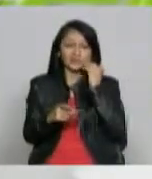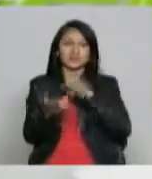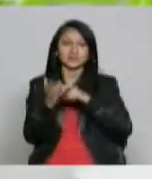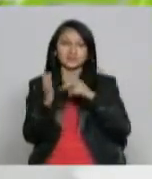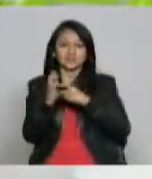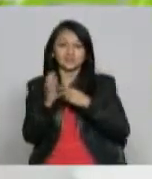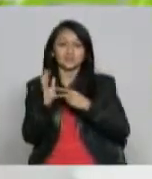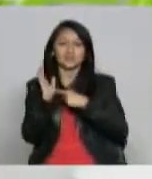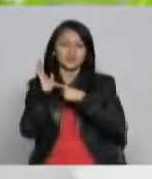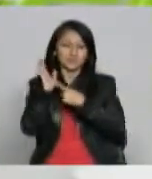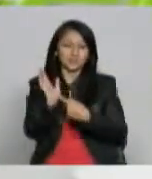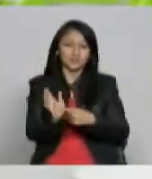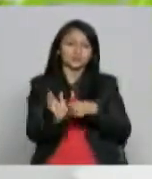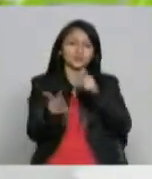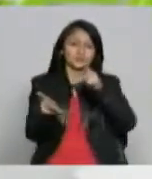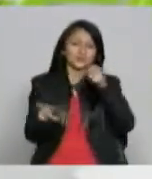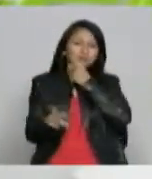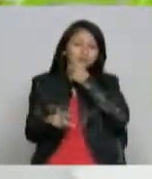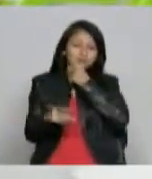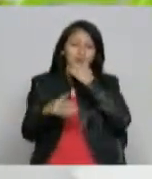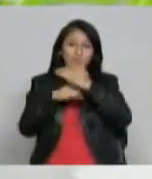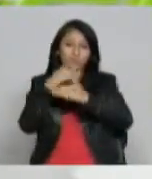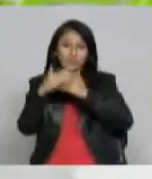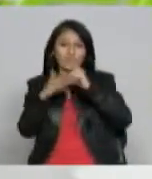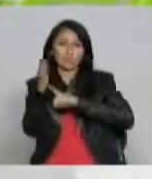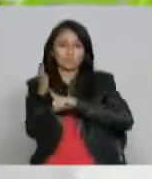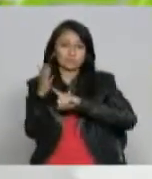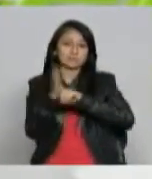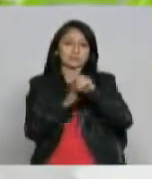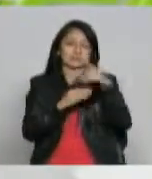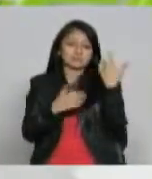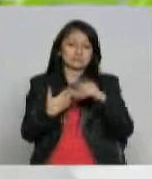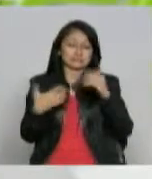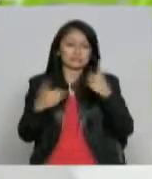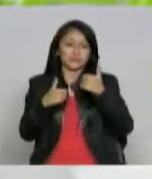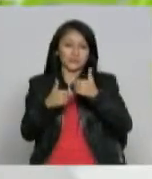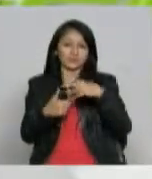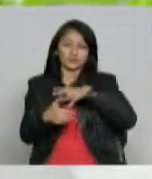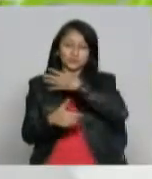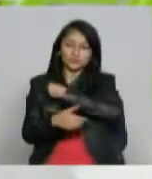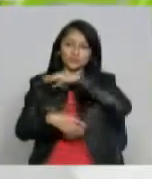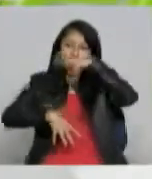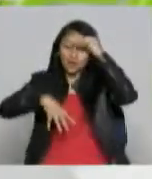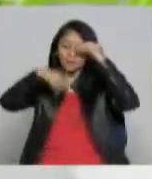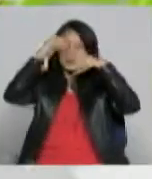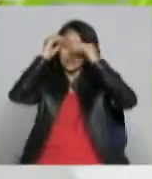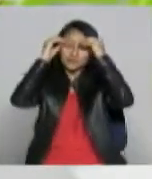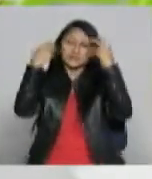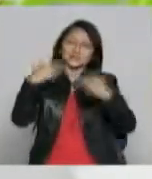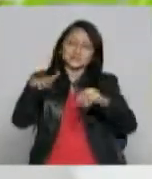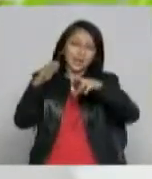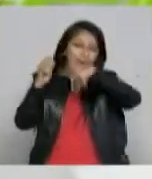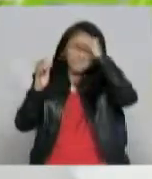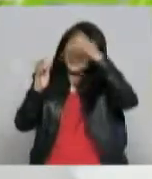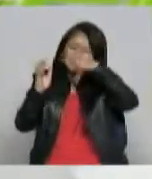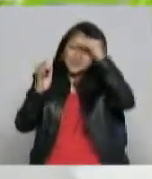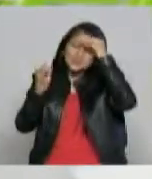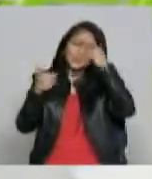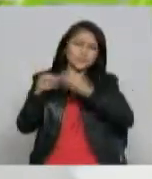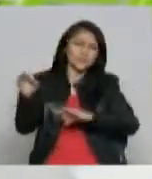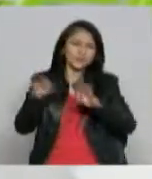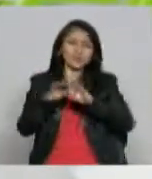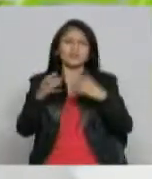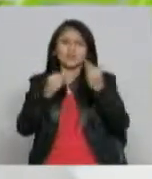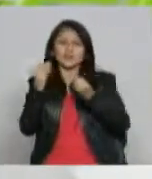gama de periodistas que han venido desarrollándose durante estos últimos años a ellos hay que aprenderles yo siempre he dicho esa mezcla entre la